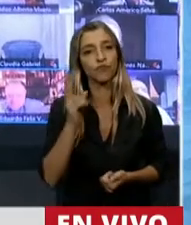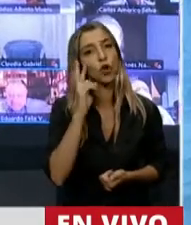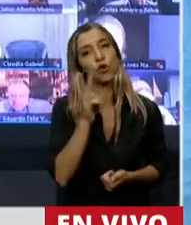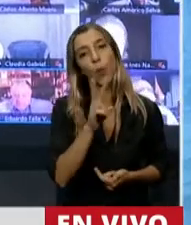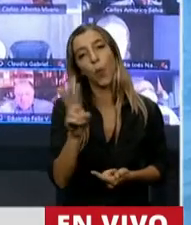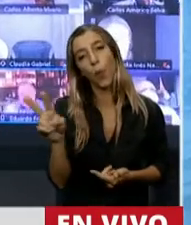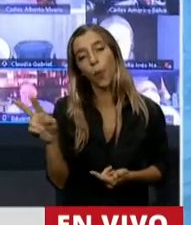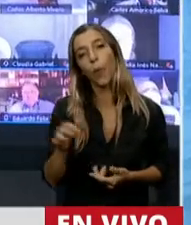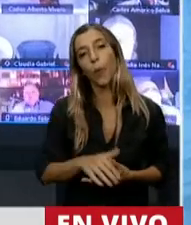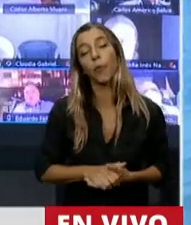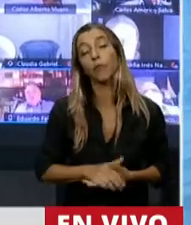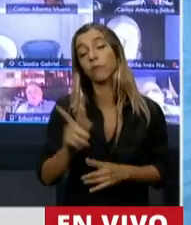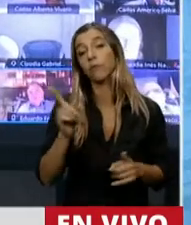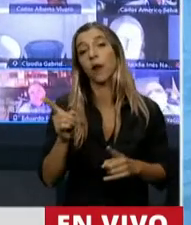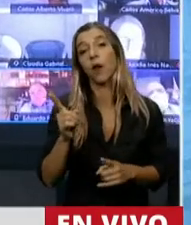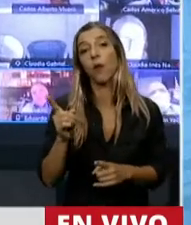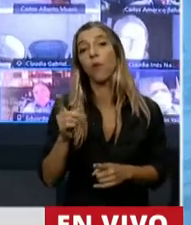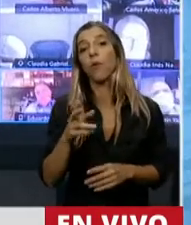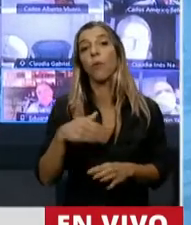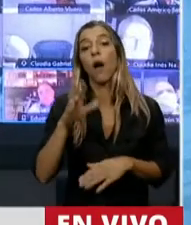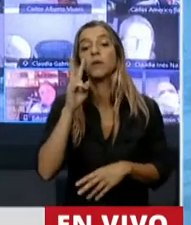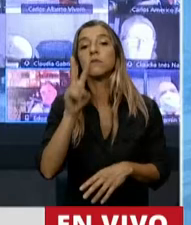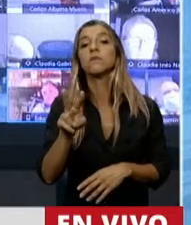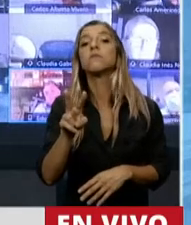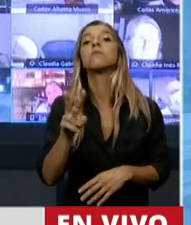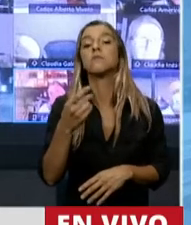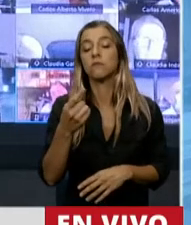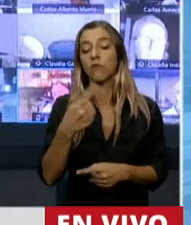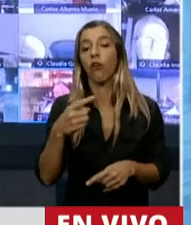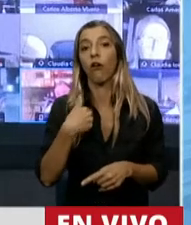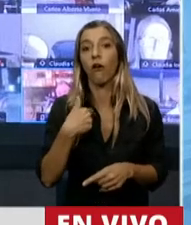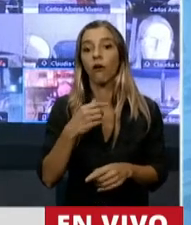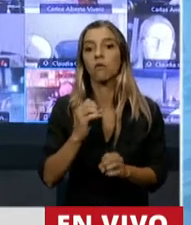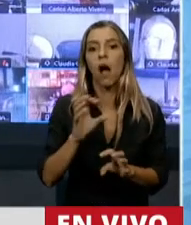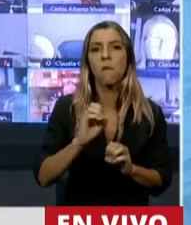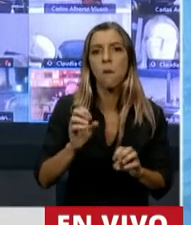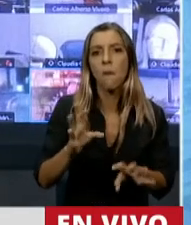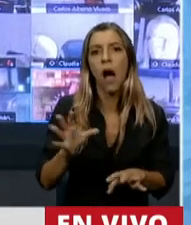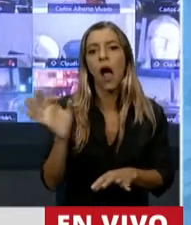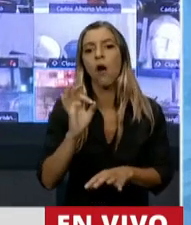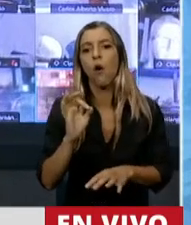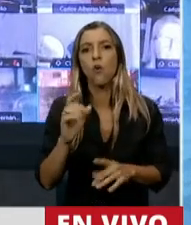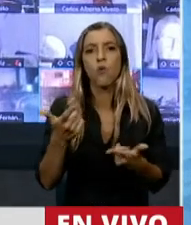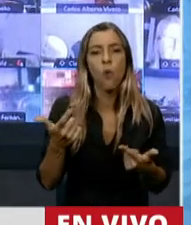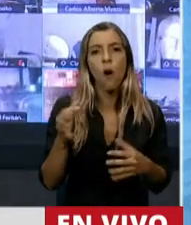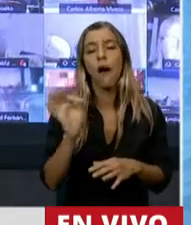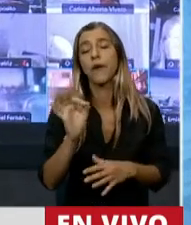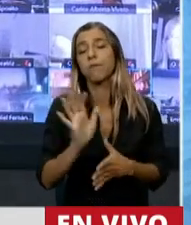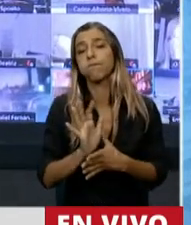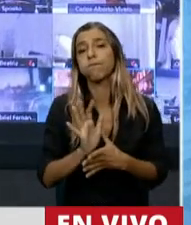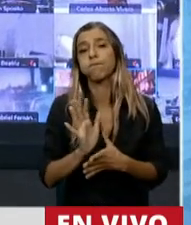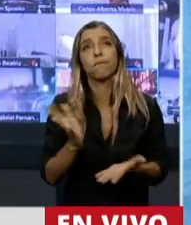Hay unos que solo quieren ver el vaso vacío, otros tratamos de ver el vaso lleno, o el vaso, lo que tiene el vaso.